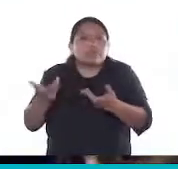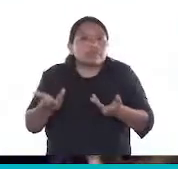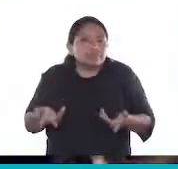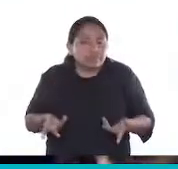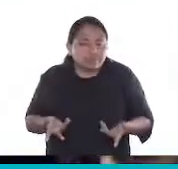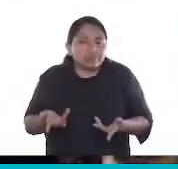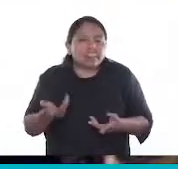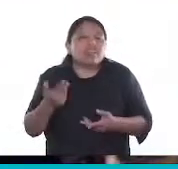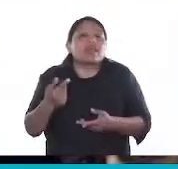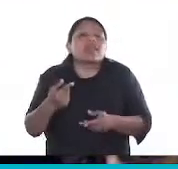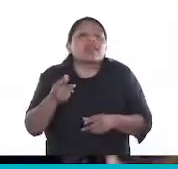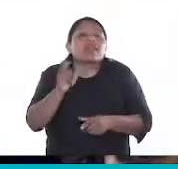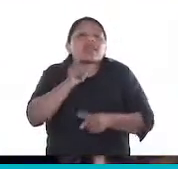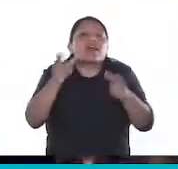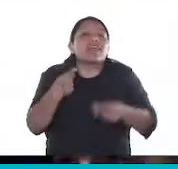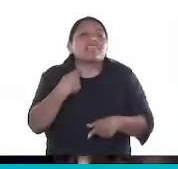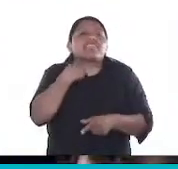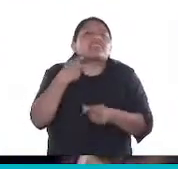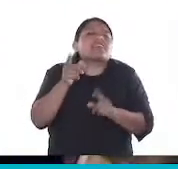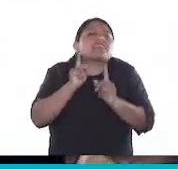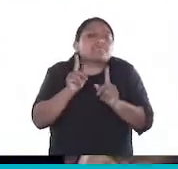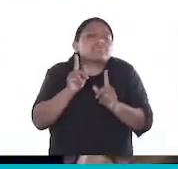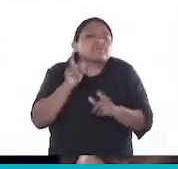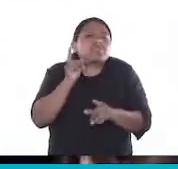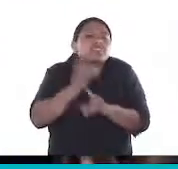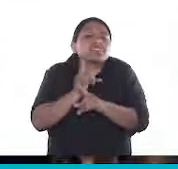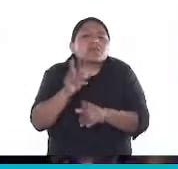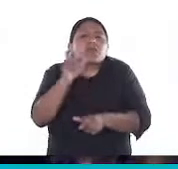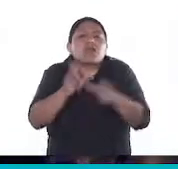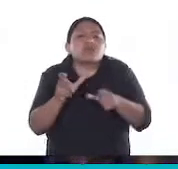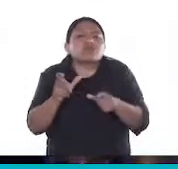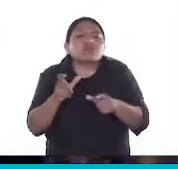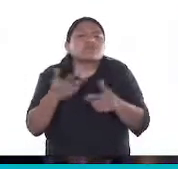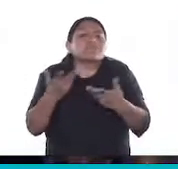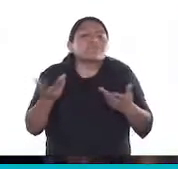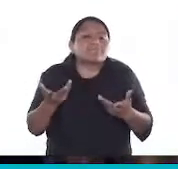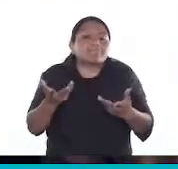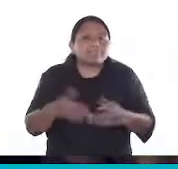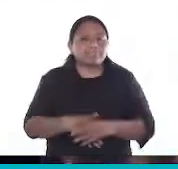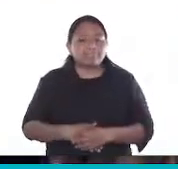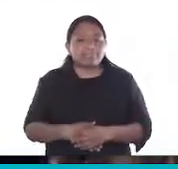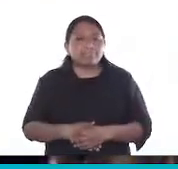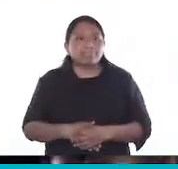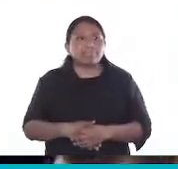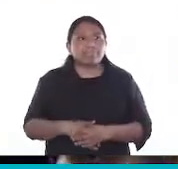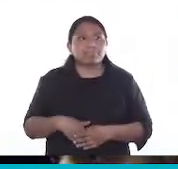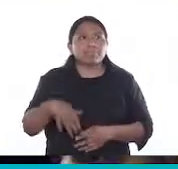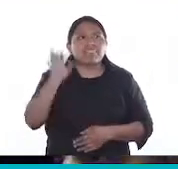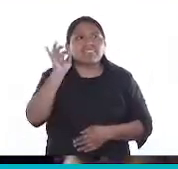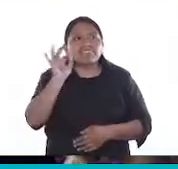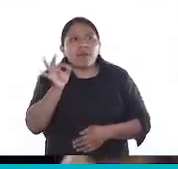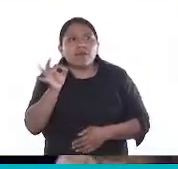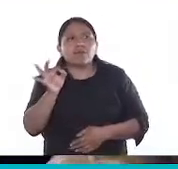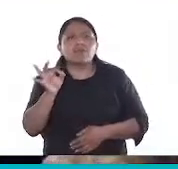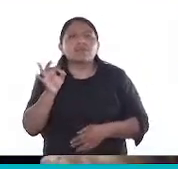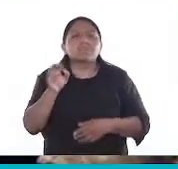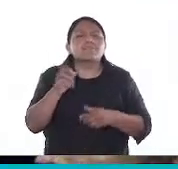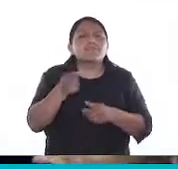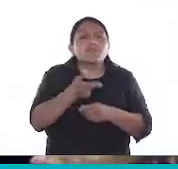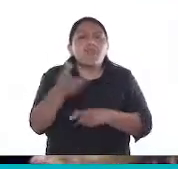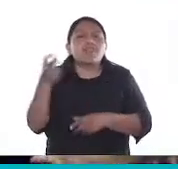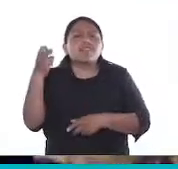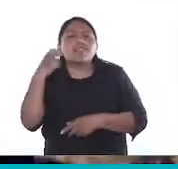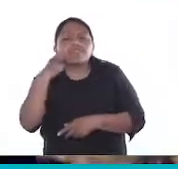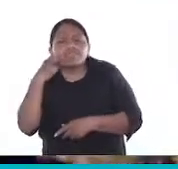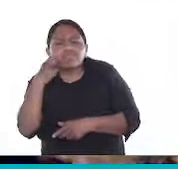Y las víctimas son los de siempre, son los más vulnerables. ¿Saben cuánta cantidad de ancianos,